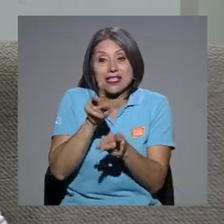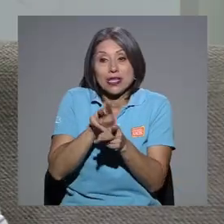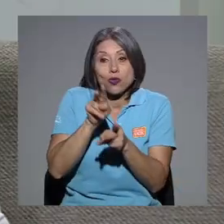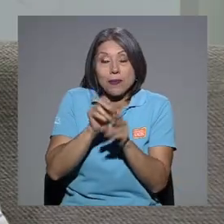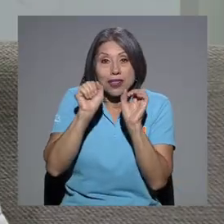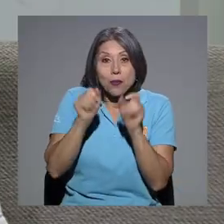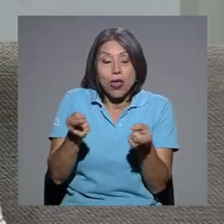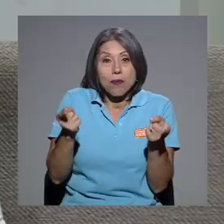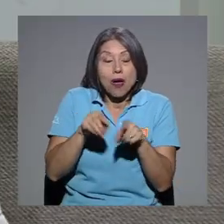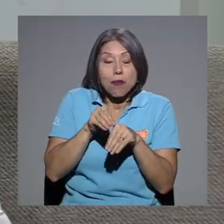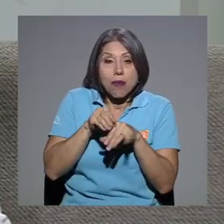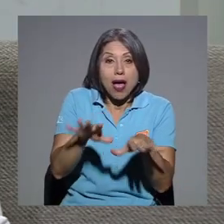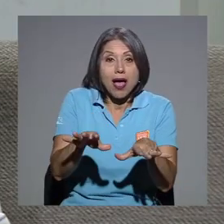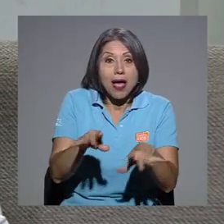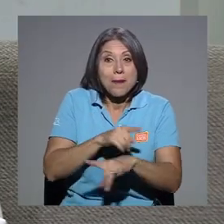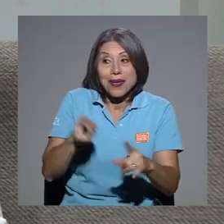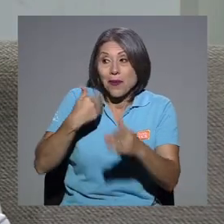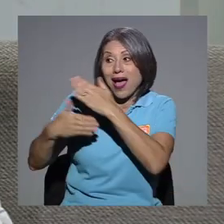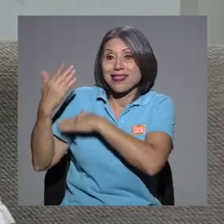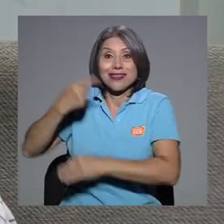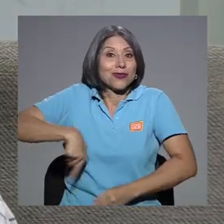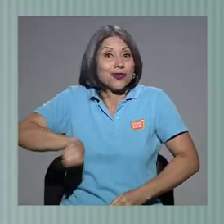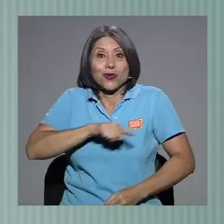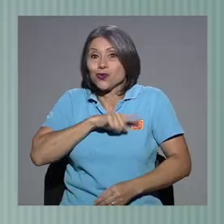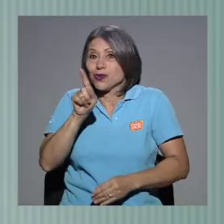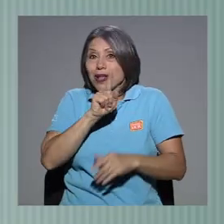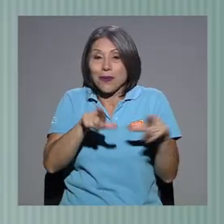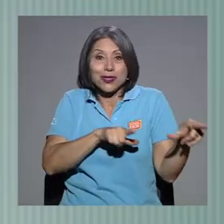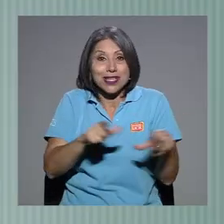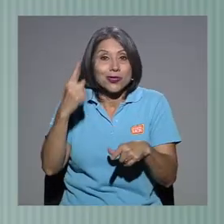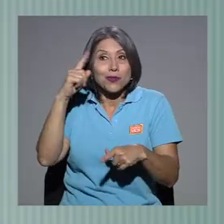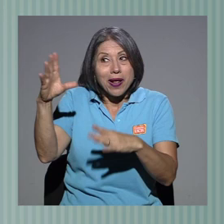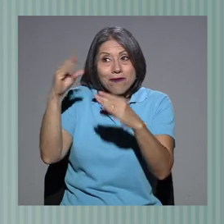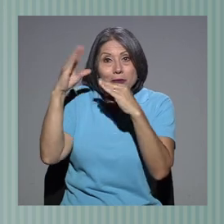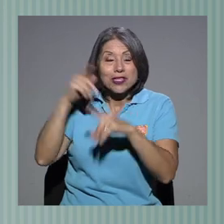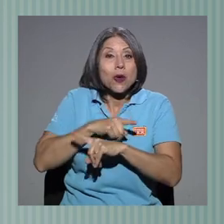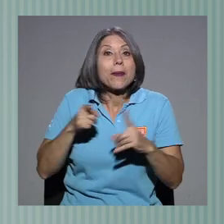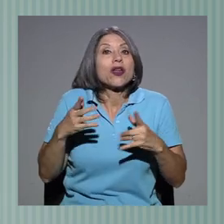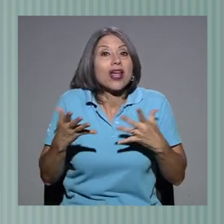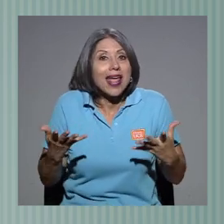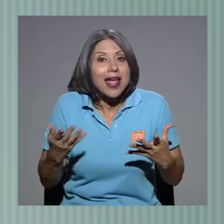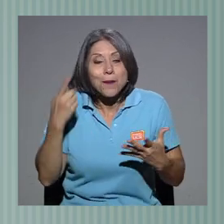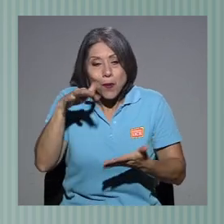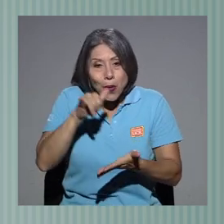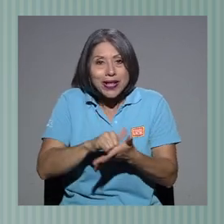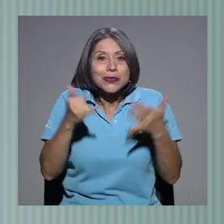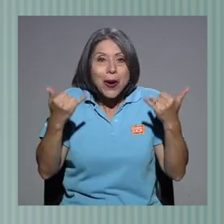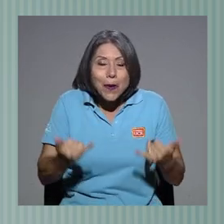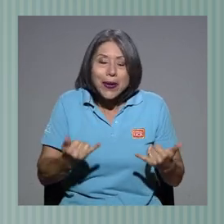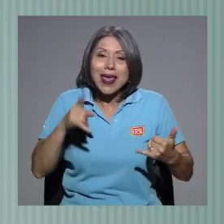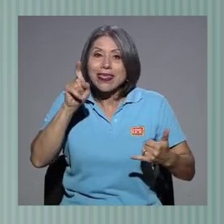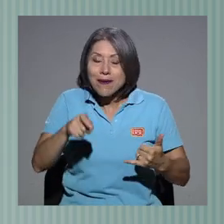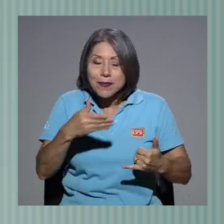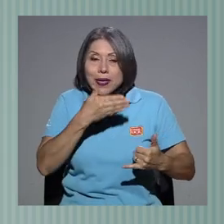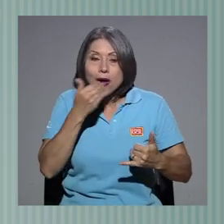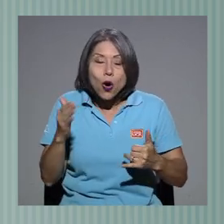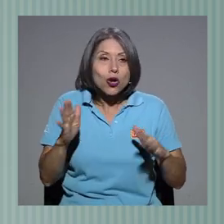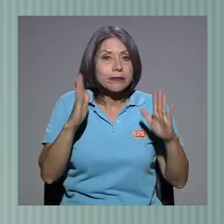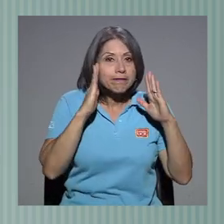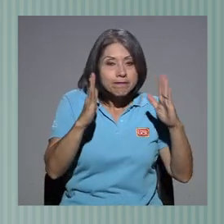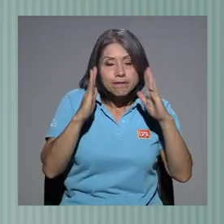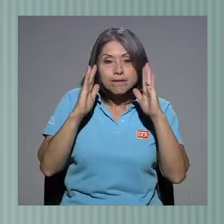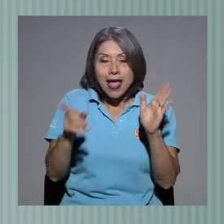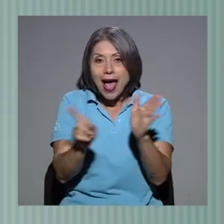eso en ese momento. Entonces, ahora lo que hay que hacer es estar alerta, cumplir las medidas de precaución